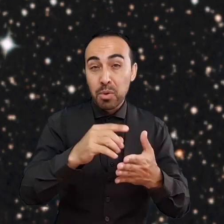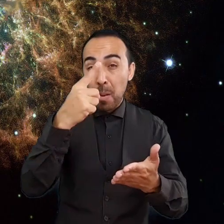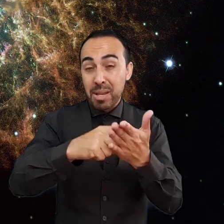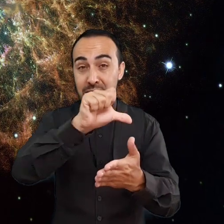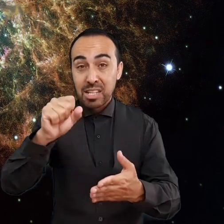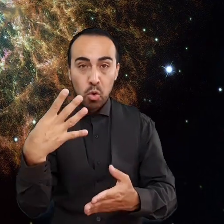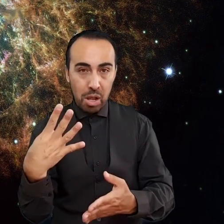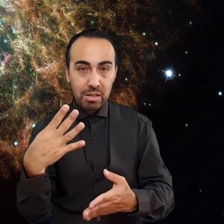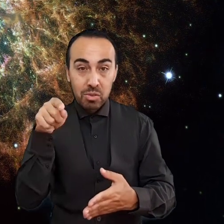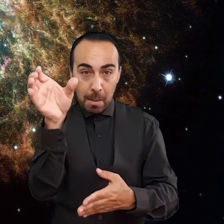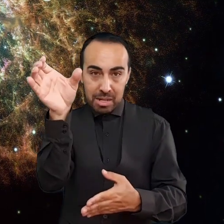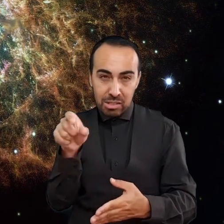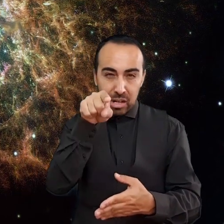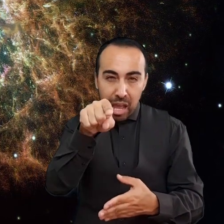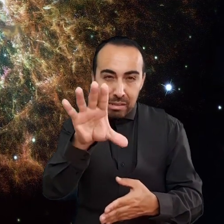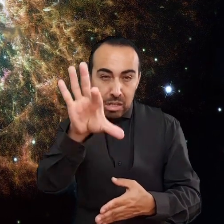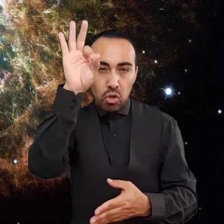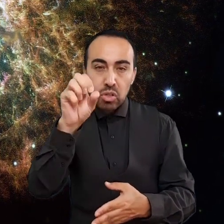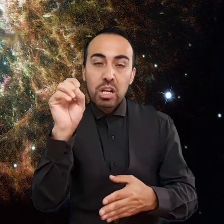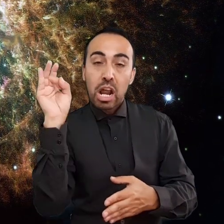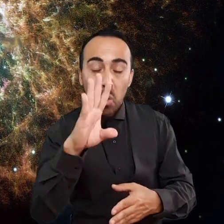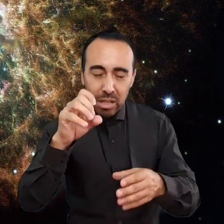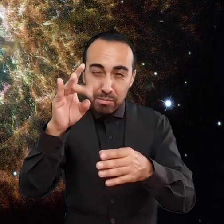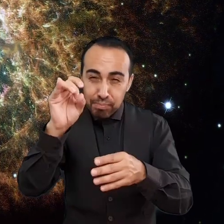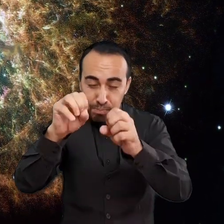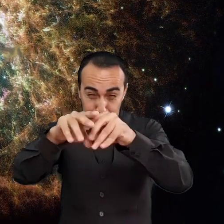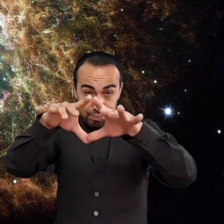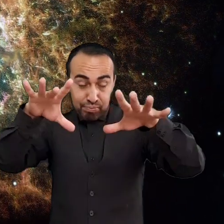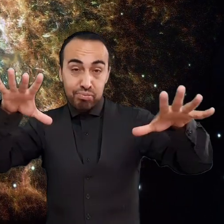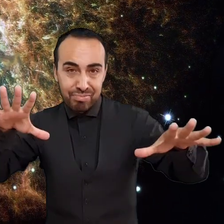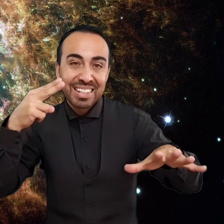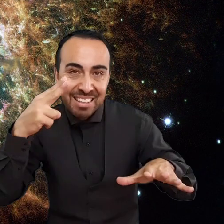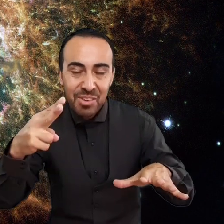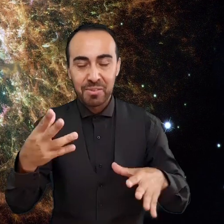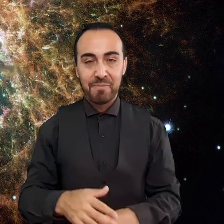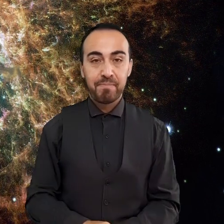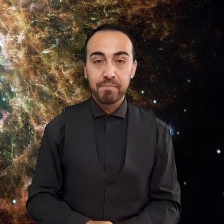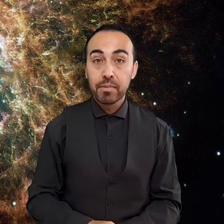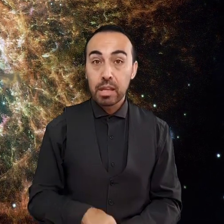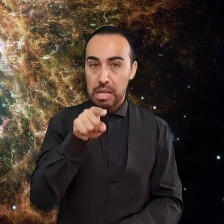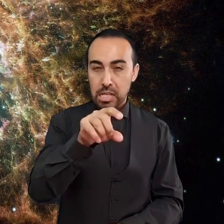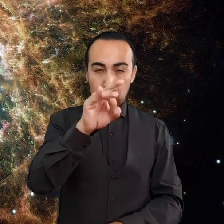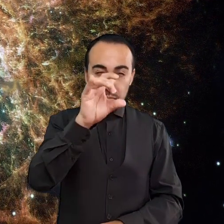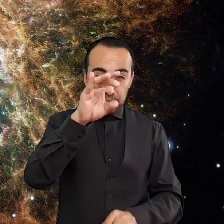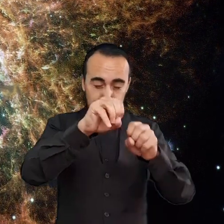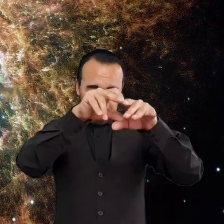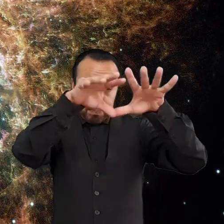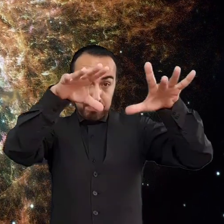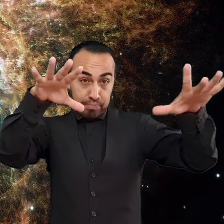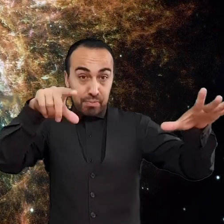Una de las supernovas más famosas observadas por el ser humano fue la formación de la nebulosa del cangrejo,